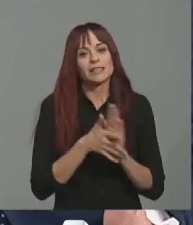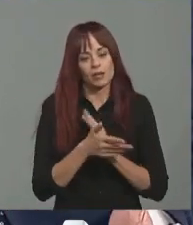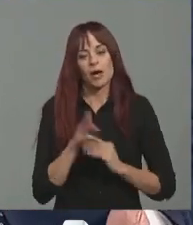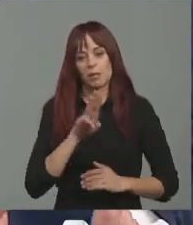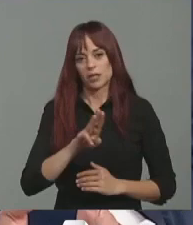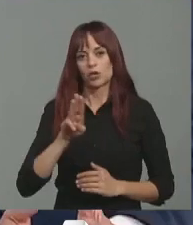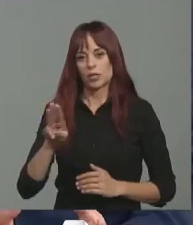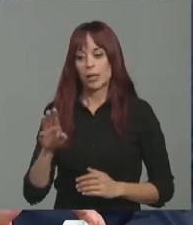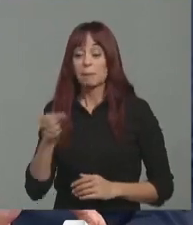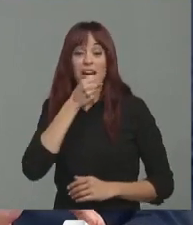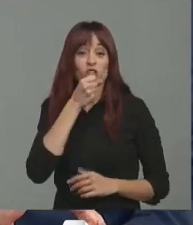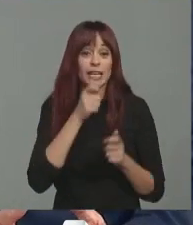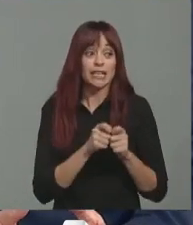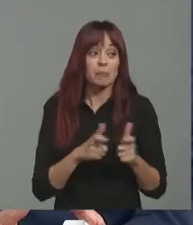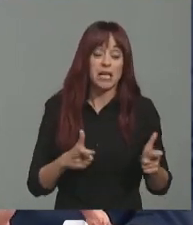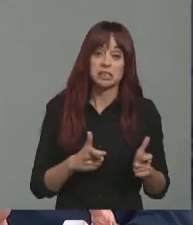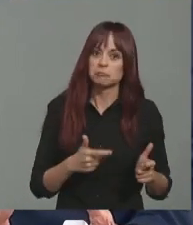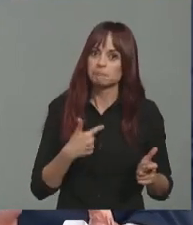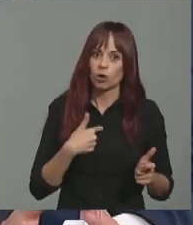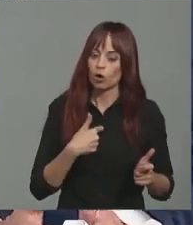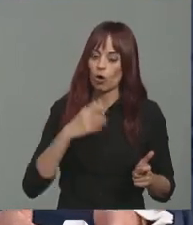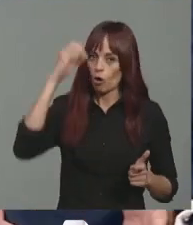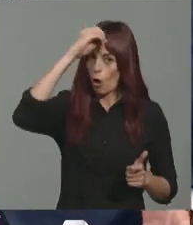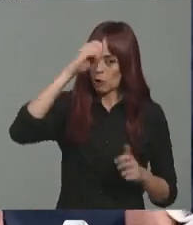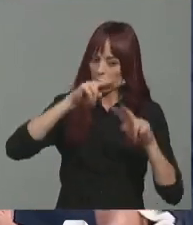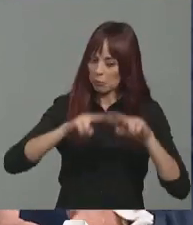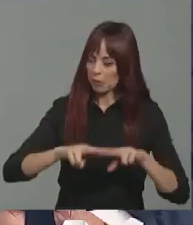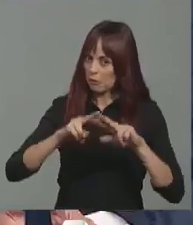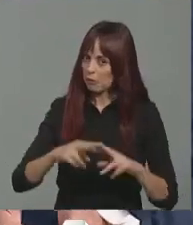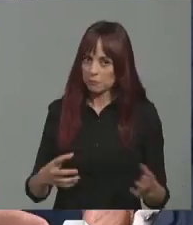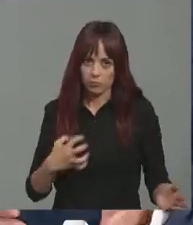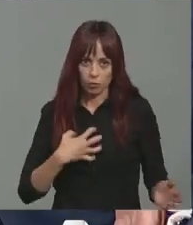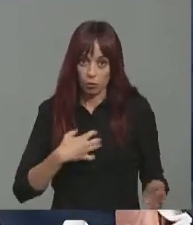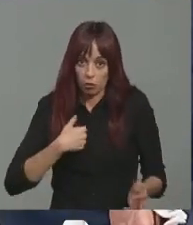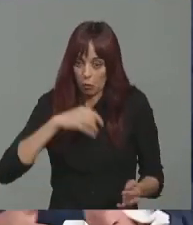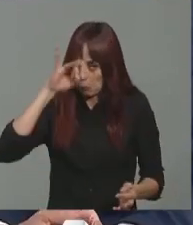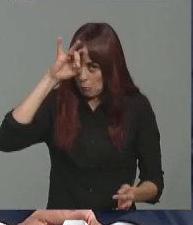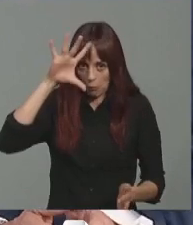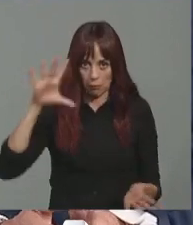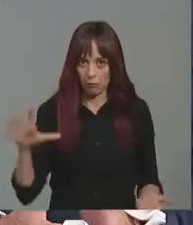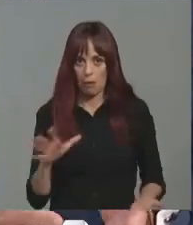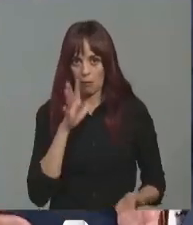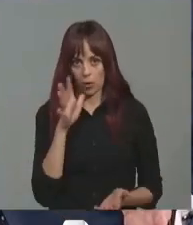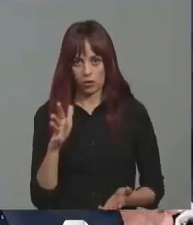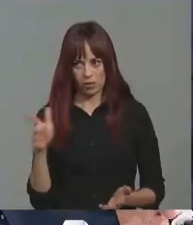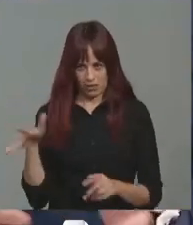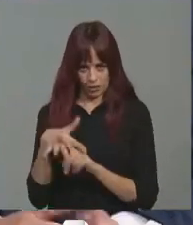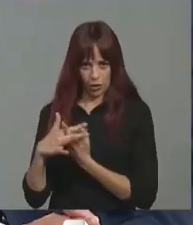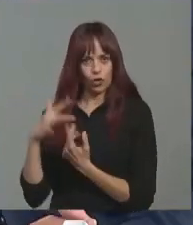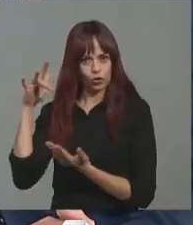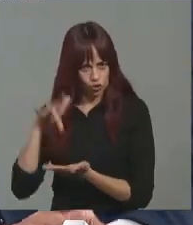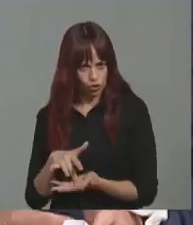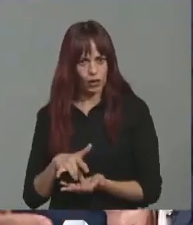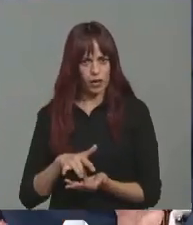del Partido Socialista, pues mire, yo no soy capaz de valorarla. Yo todavía, la verdad es que me asombro de que con todo lo que está pasando,